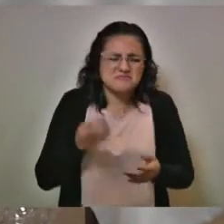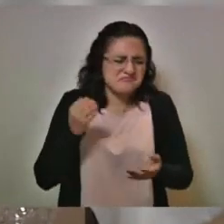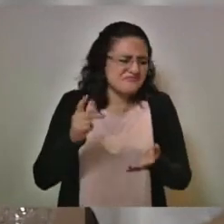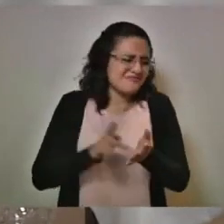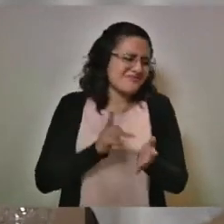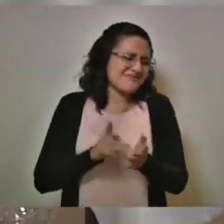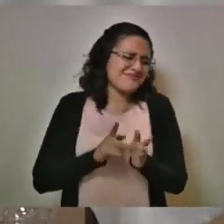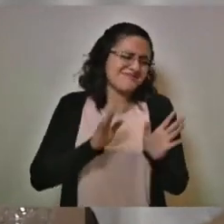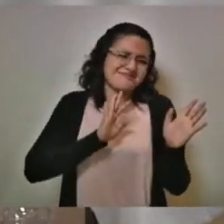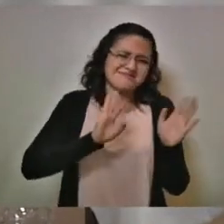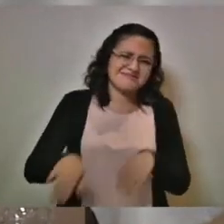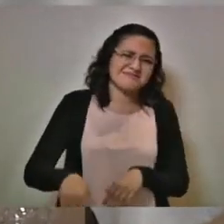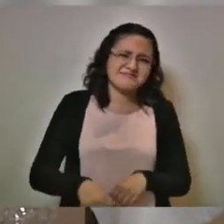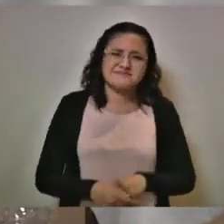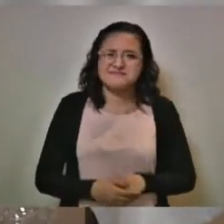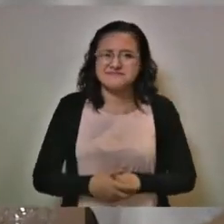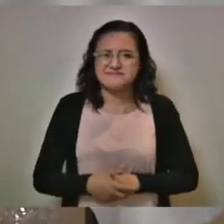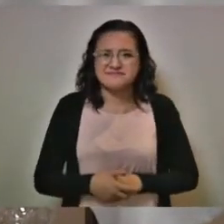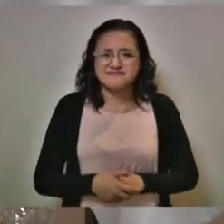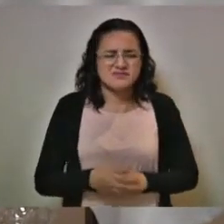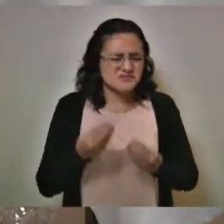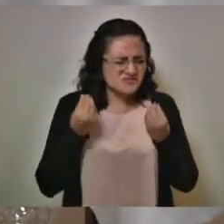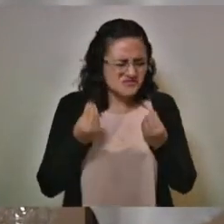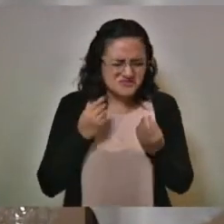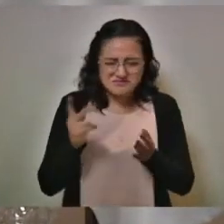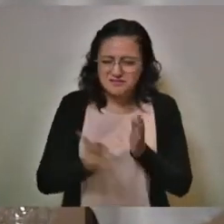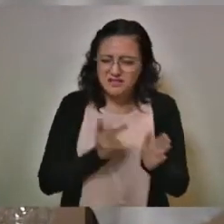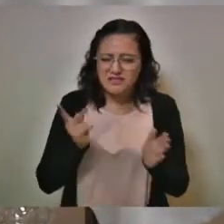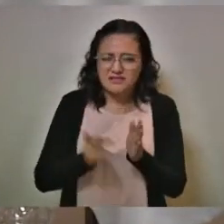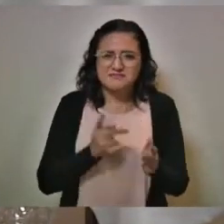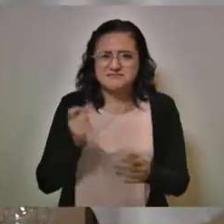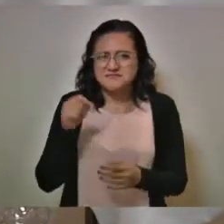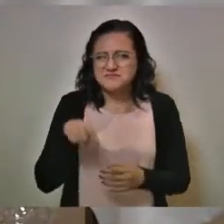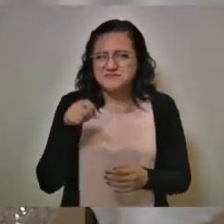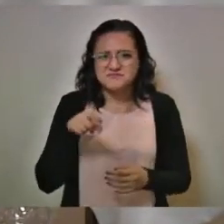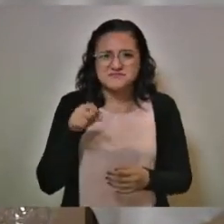muchas veces, muchas veces.